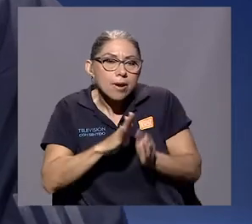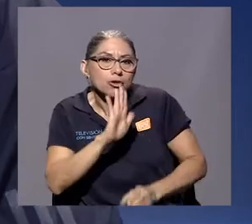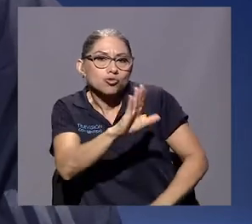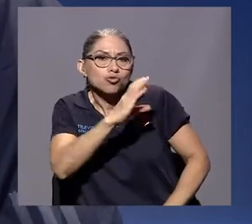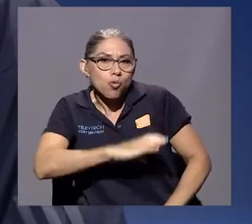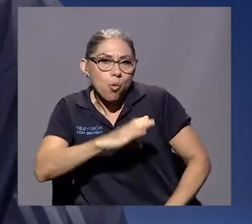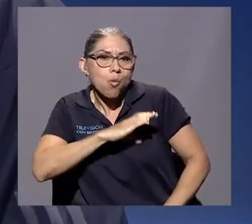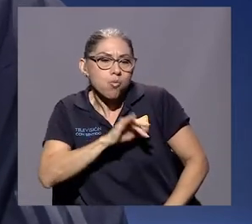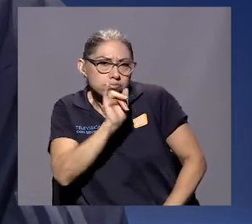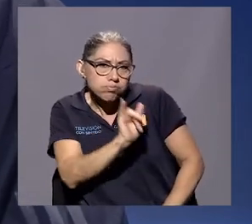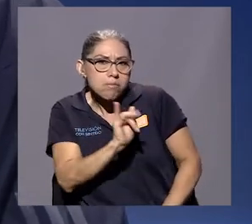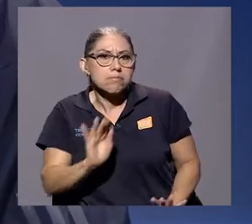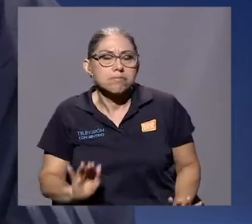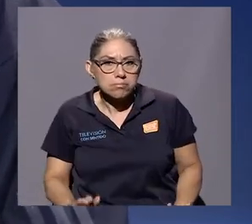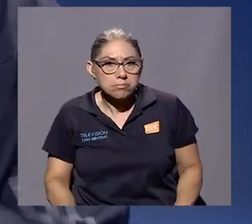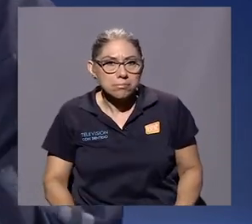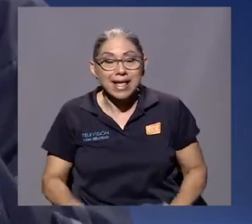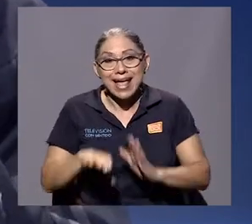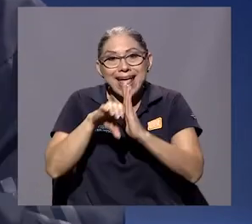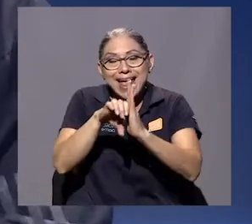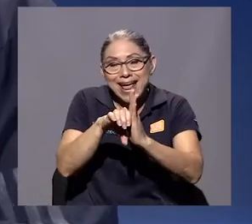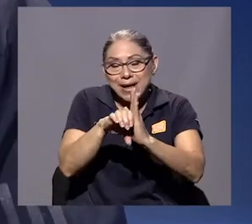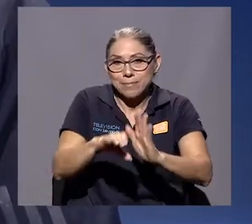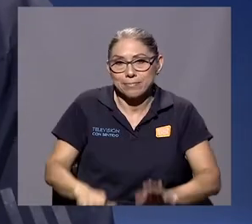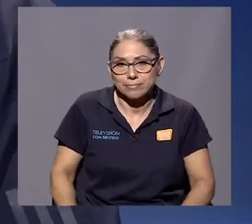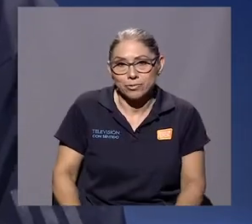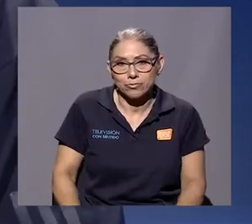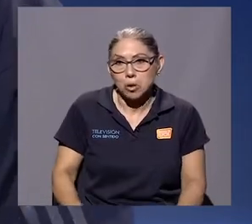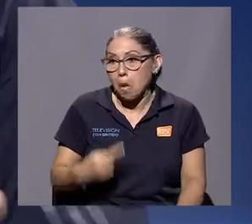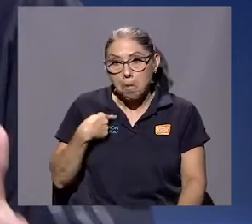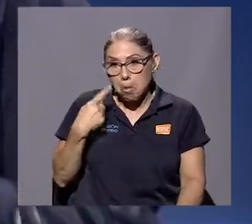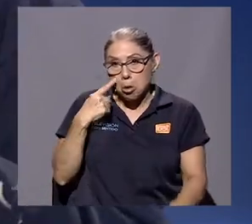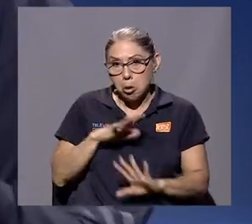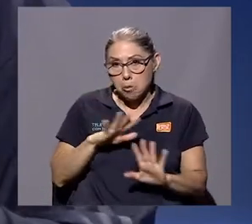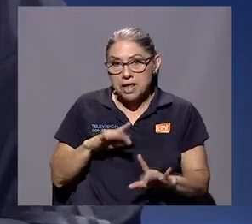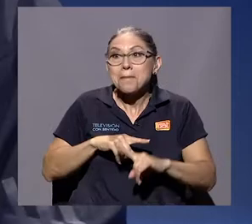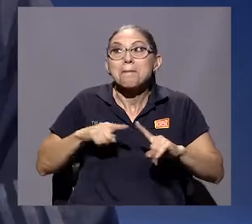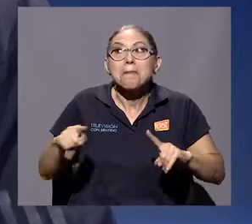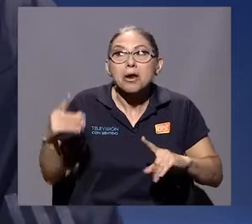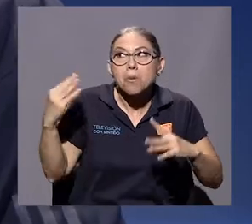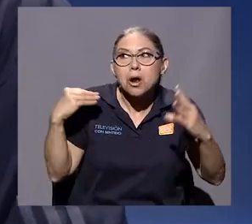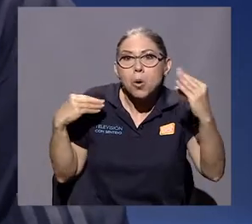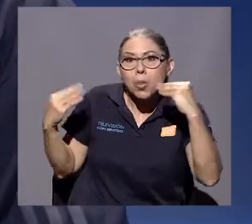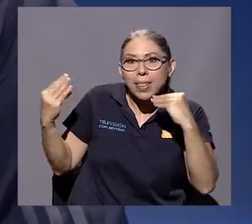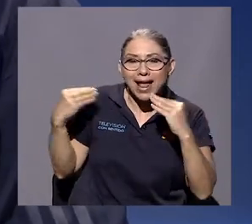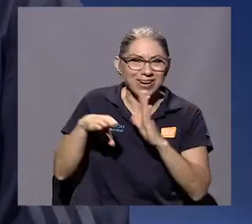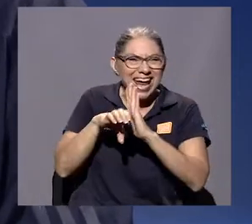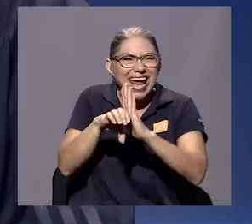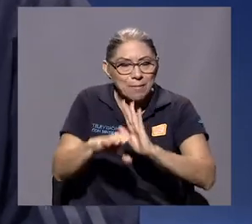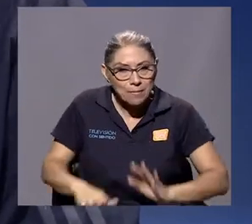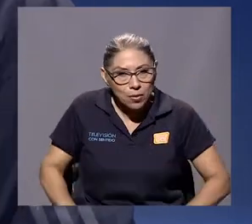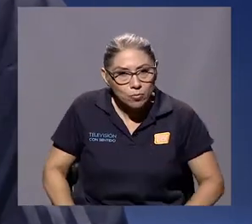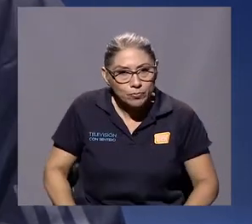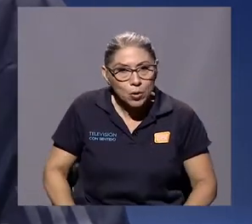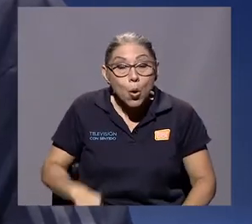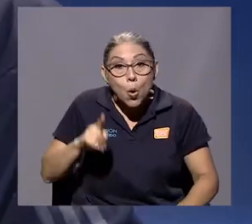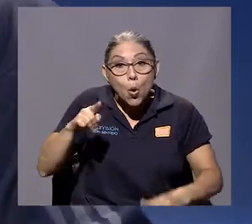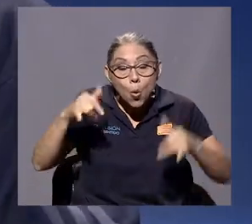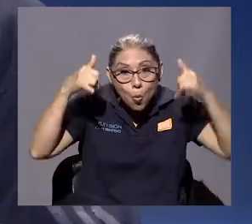tan... Por ejemplo, cosas que no lo vi, pero que me contaban, que un buey